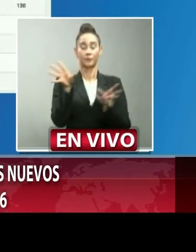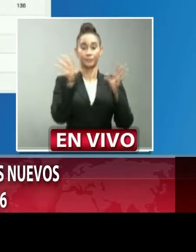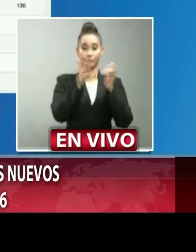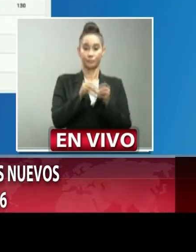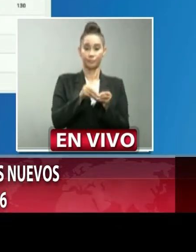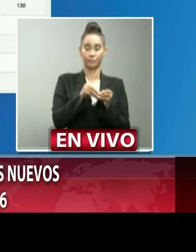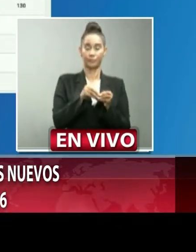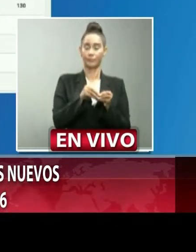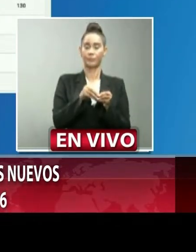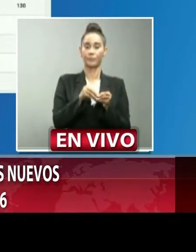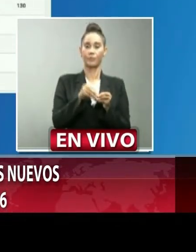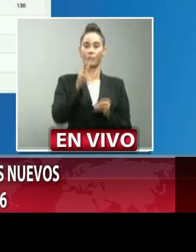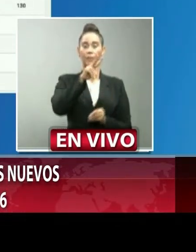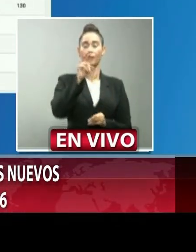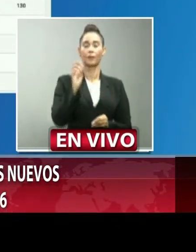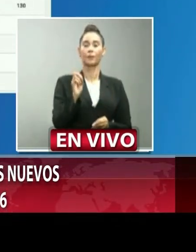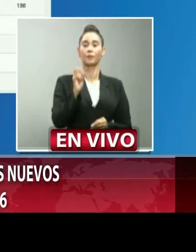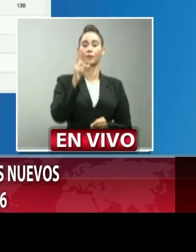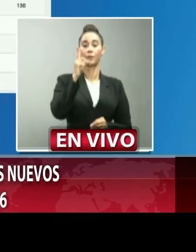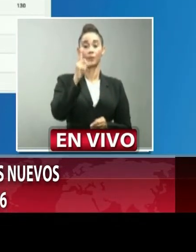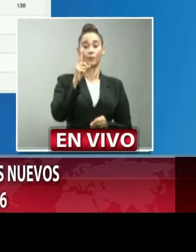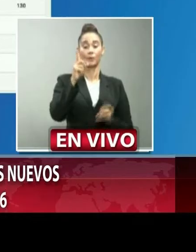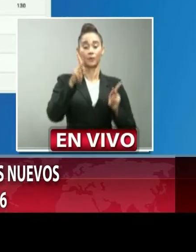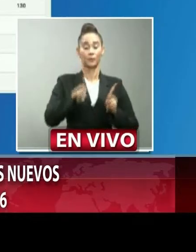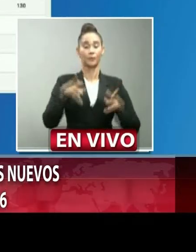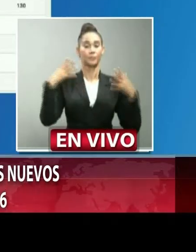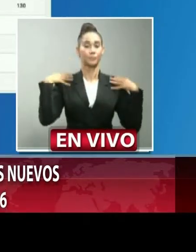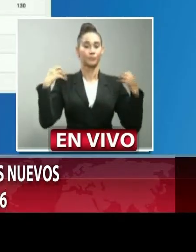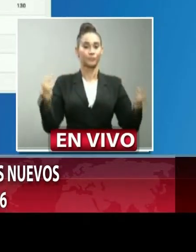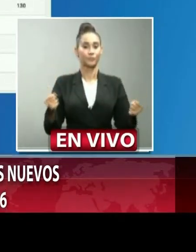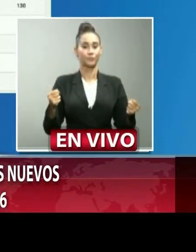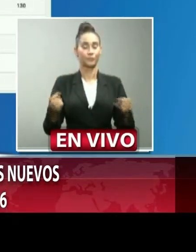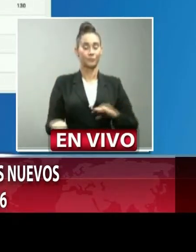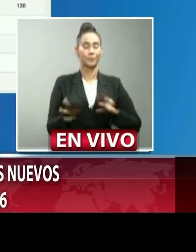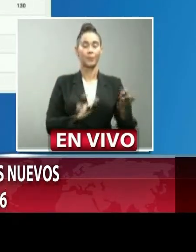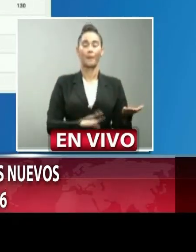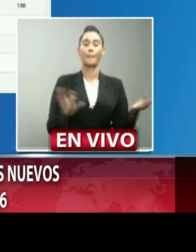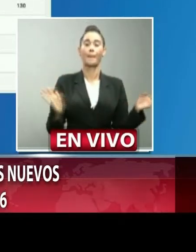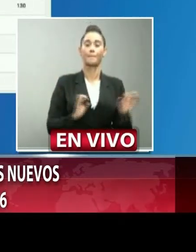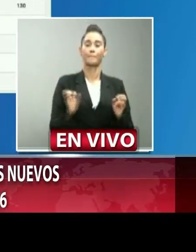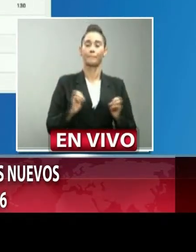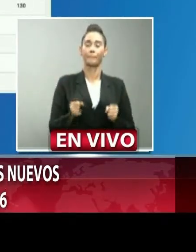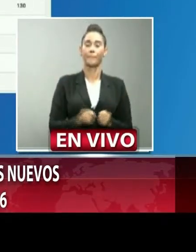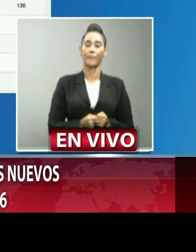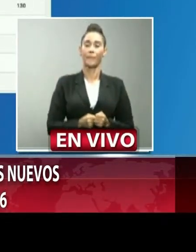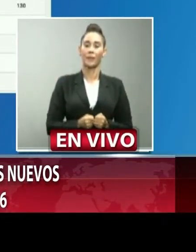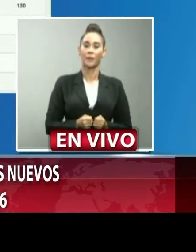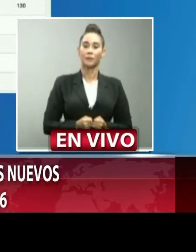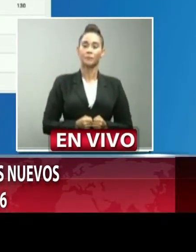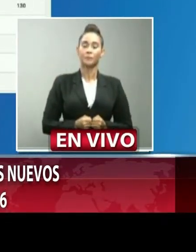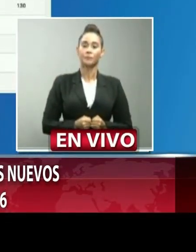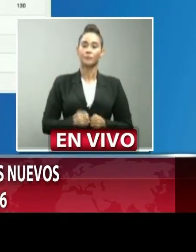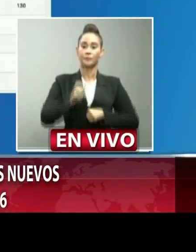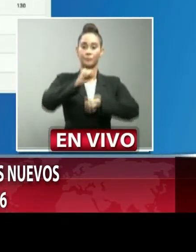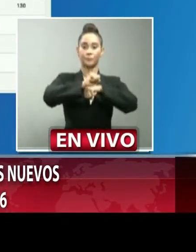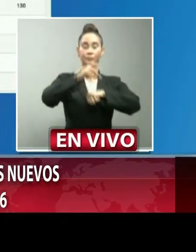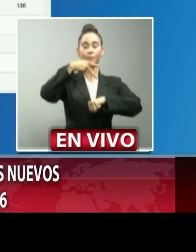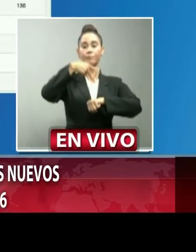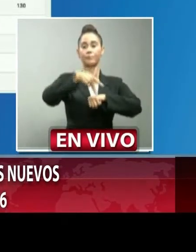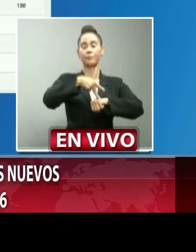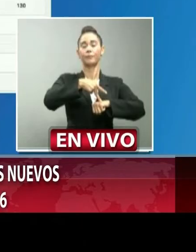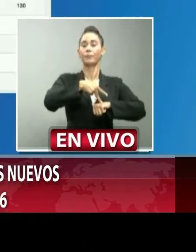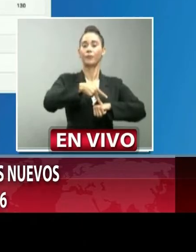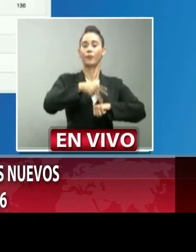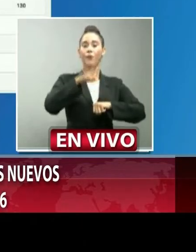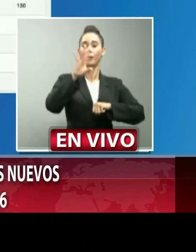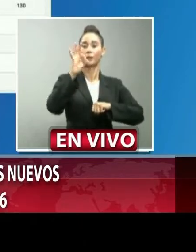acumulados 201 recuperados 0 fallecimiento San Pedro de Macorís